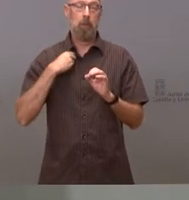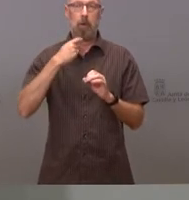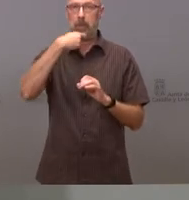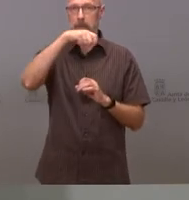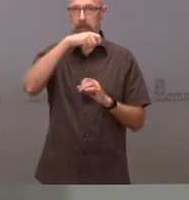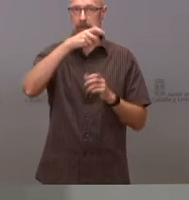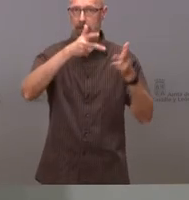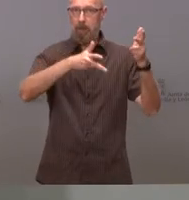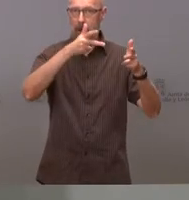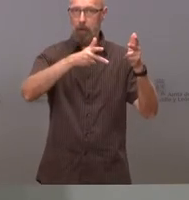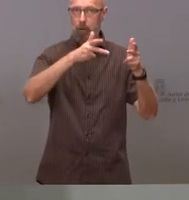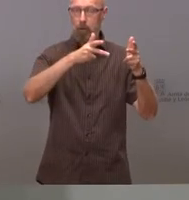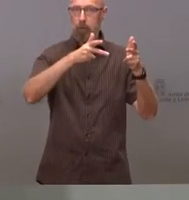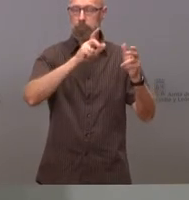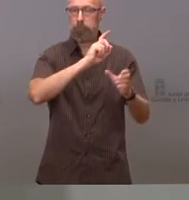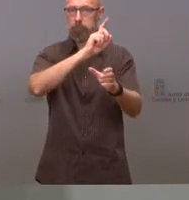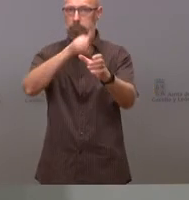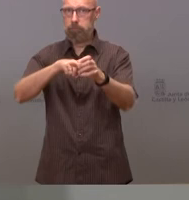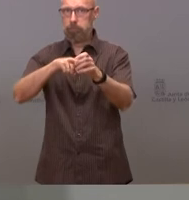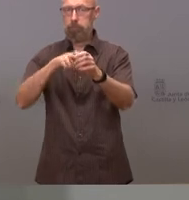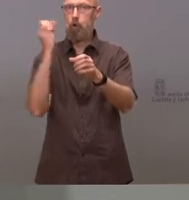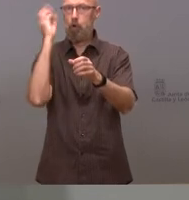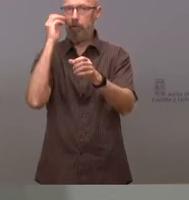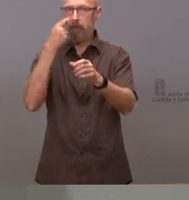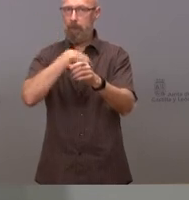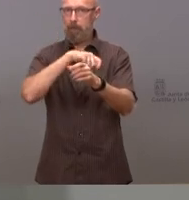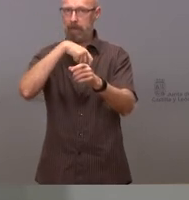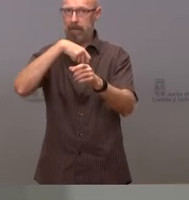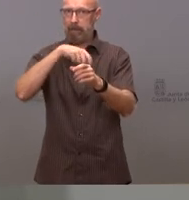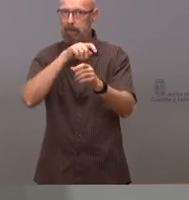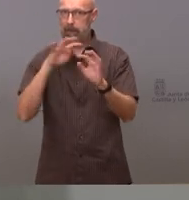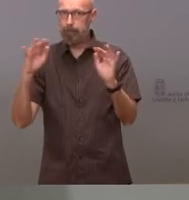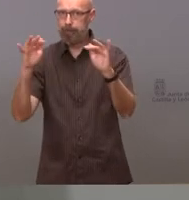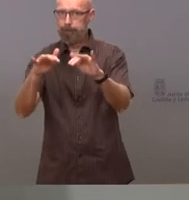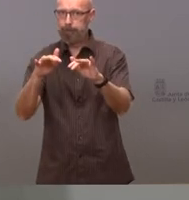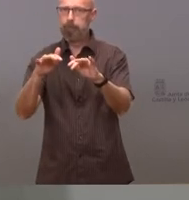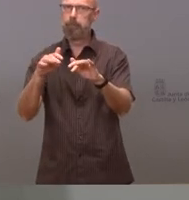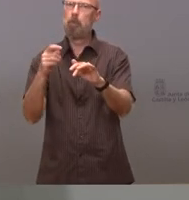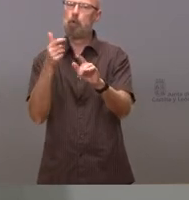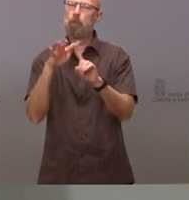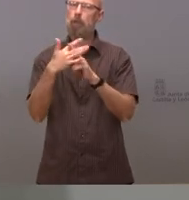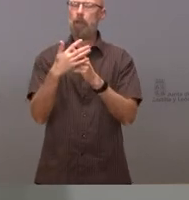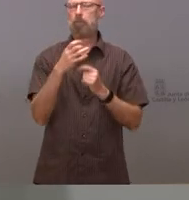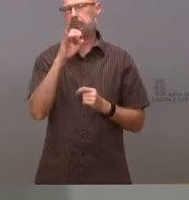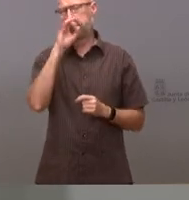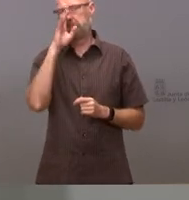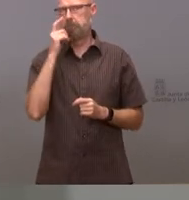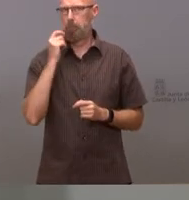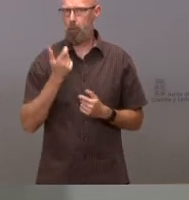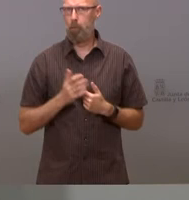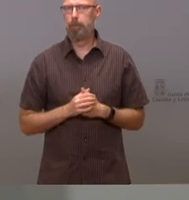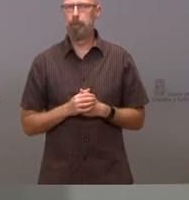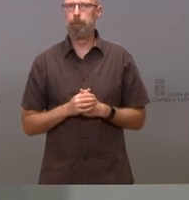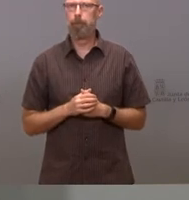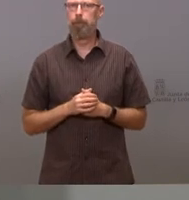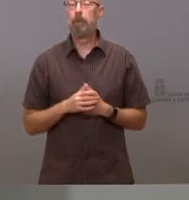en la conferencia de presidentes y es hay algunas cosas un poco sorprendentes y lo que sí que tenemos